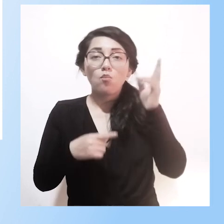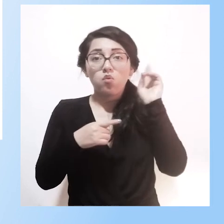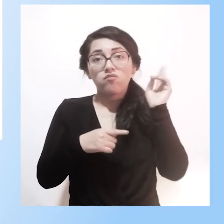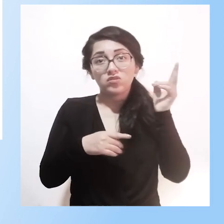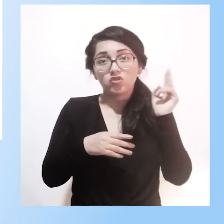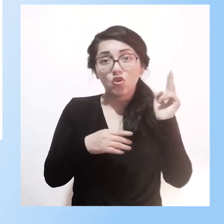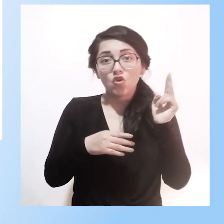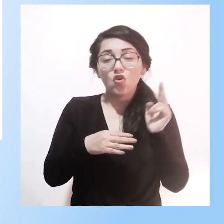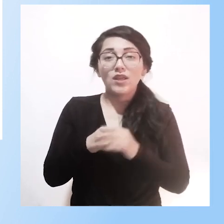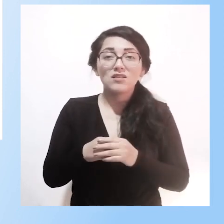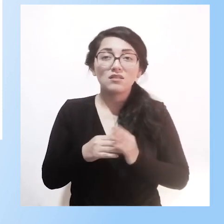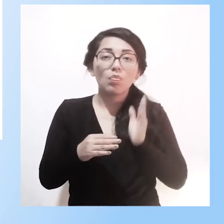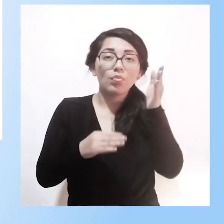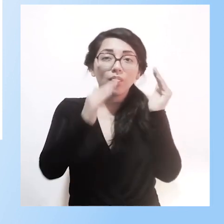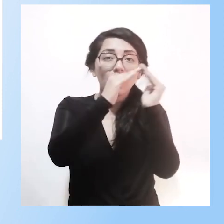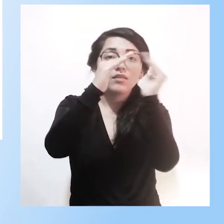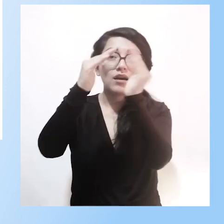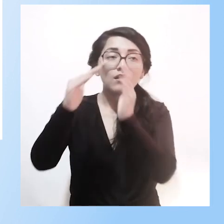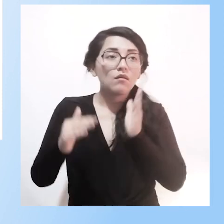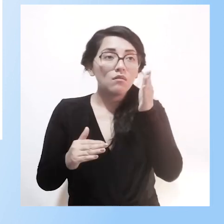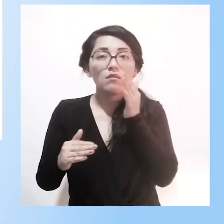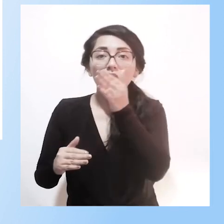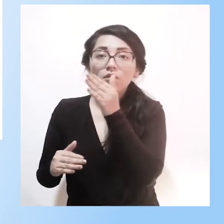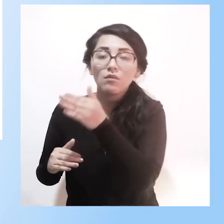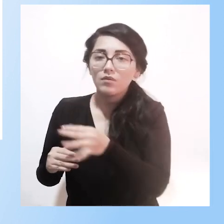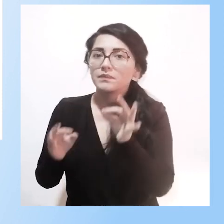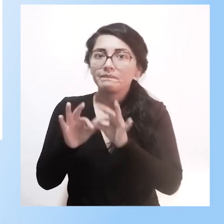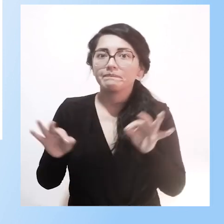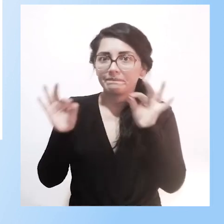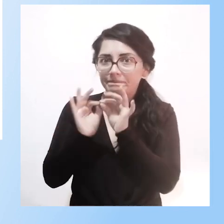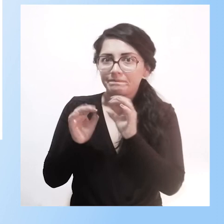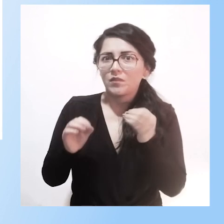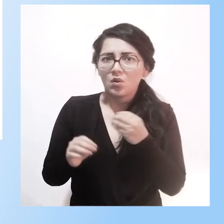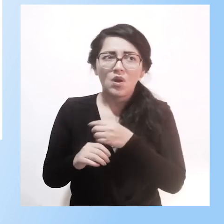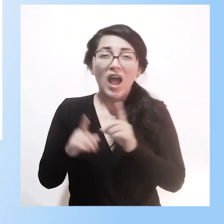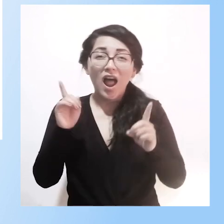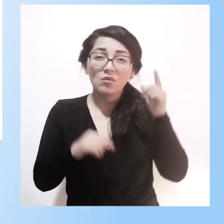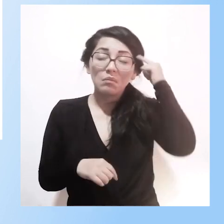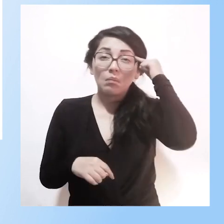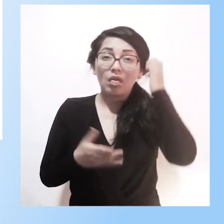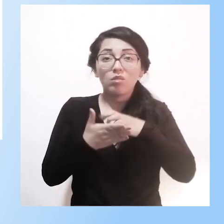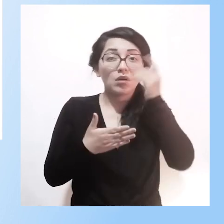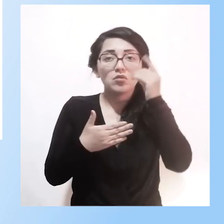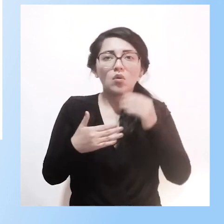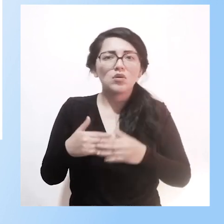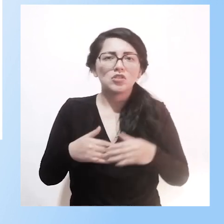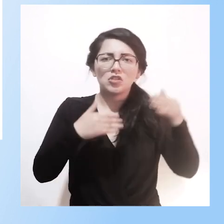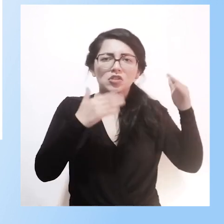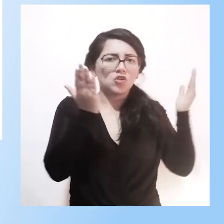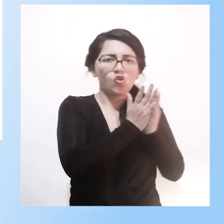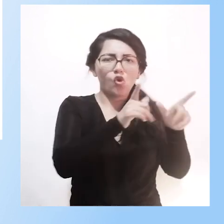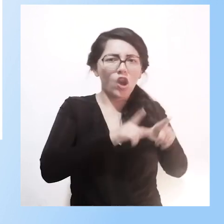creo que eso es de destacar de pensar que la educación no se da únicamente en cuatro paredes dentro de la institución